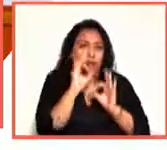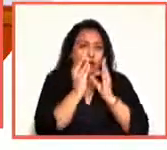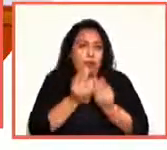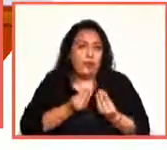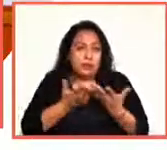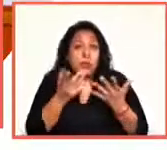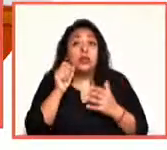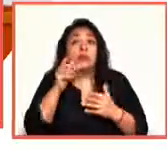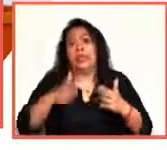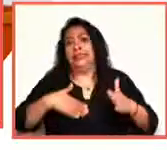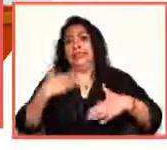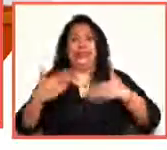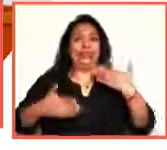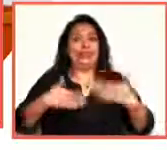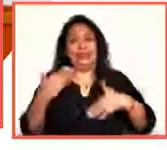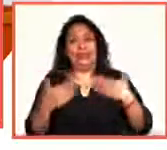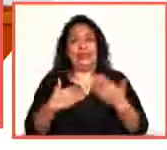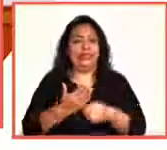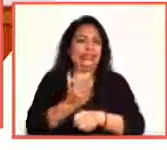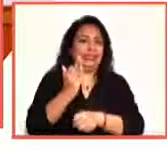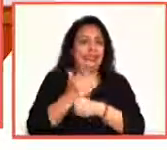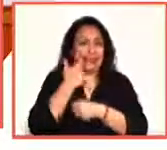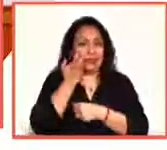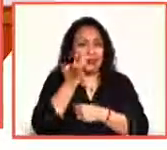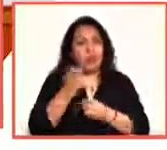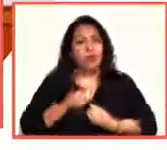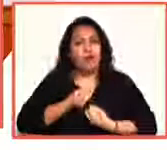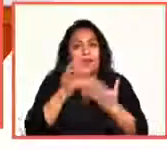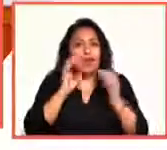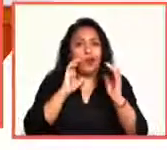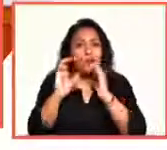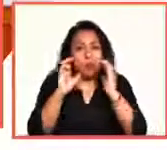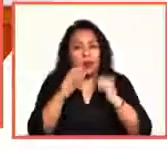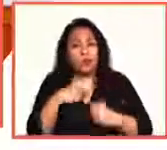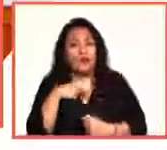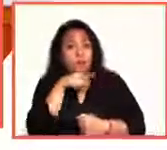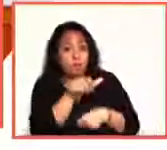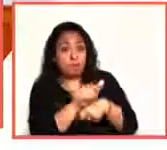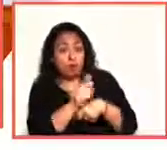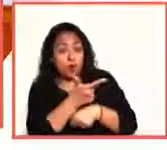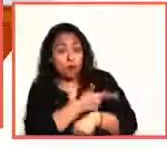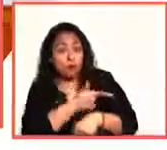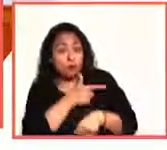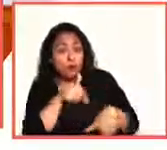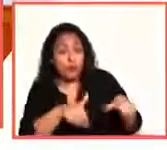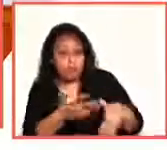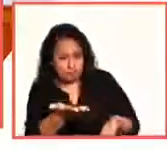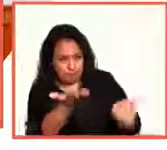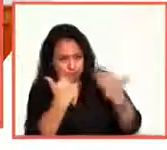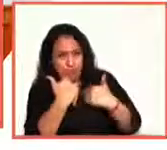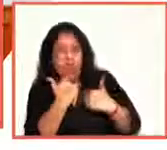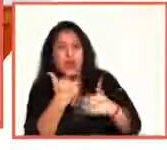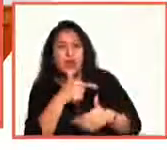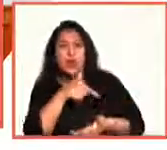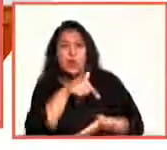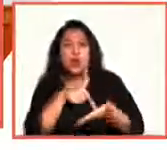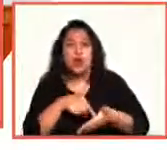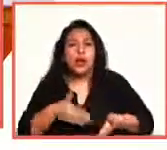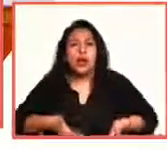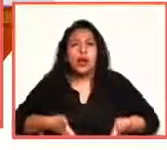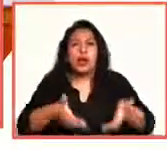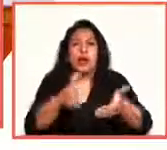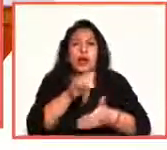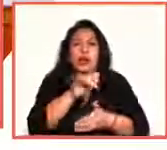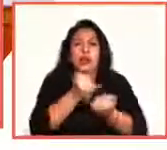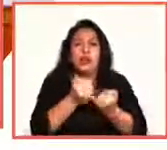el humor que queremos convencerles. ¿Te gusta actuar? ¿Te gusta el teatro? Ven a Foro Espejo Ilusión, Avenida Independencia, número 46,